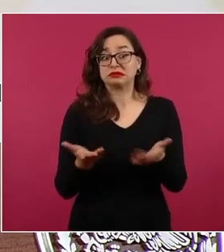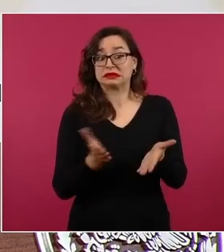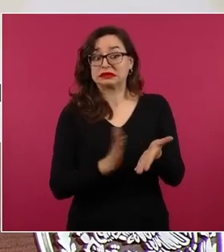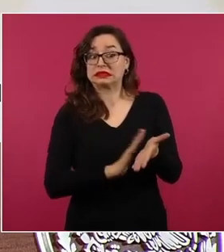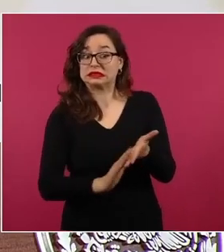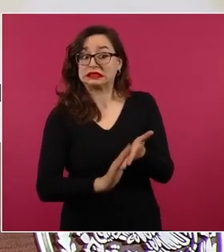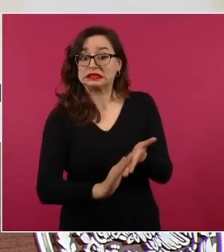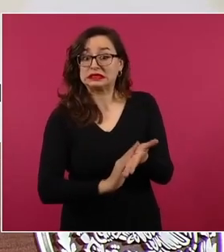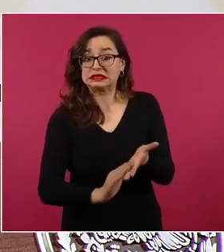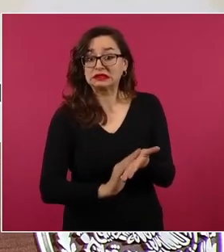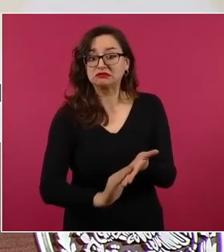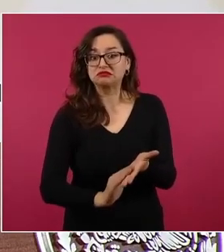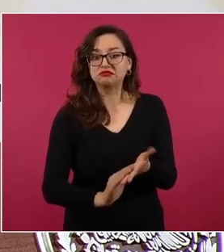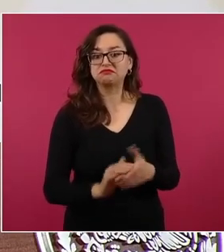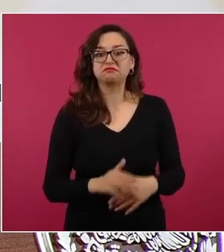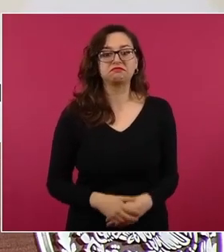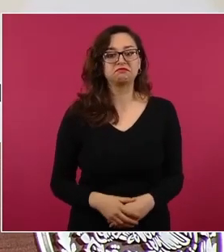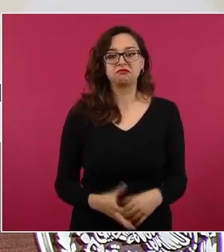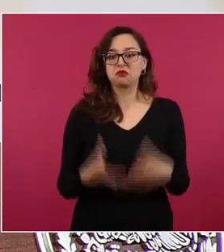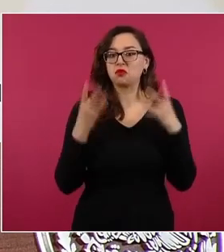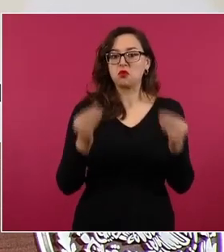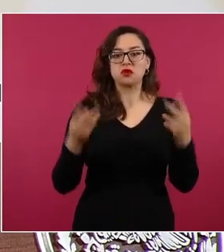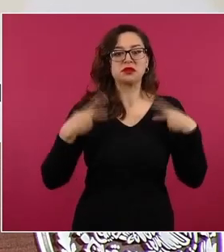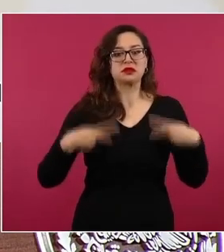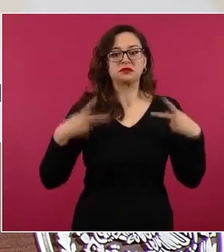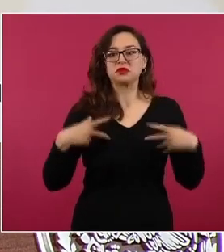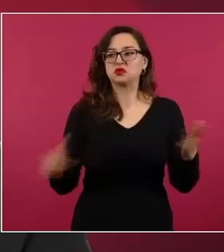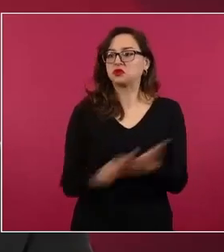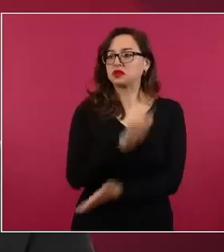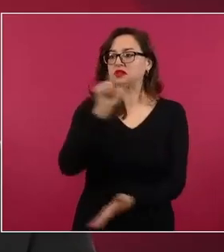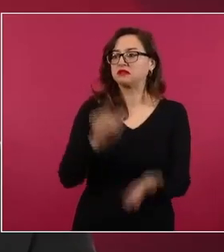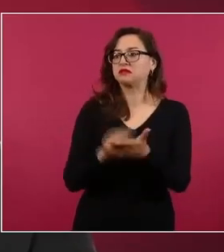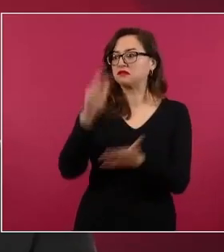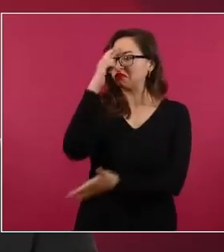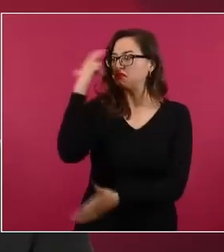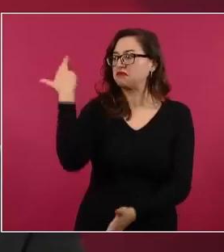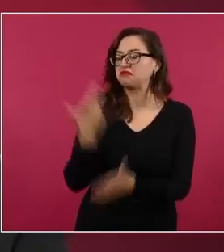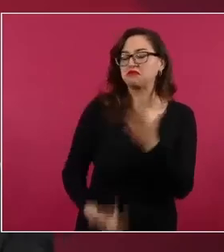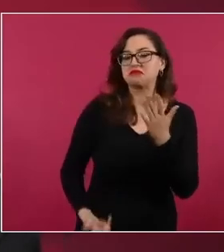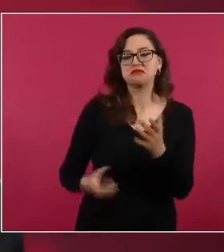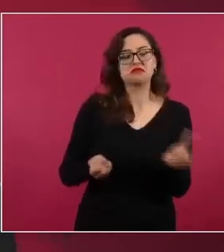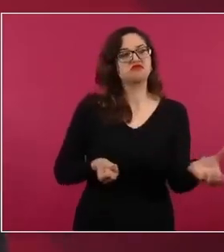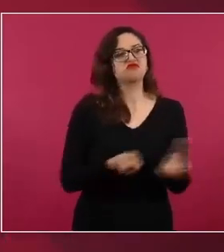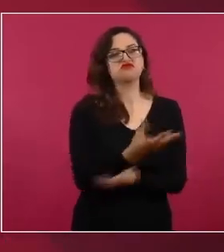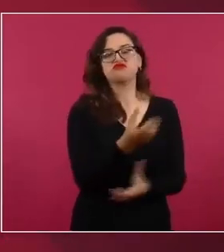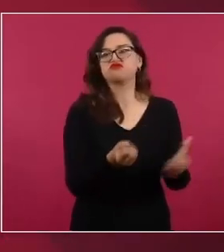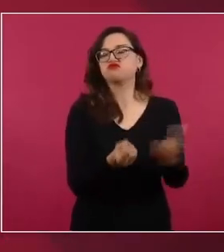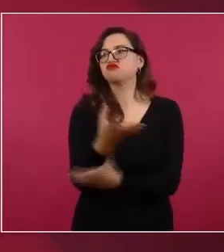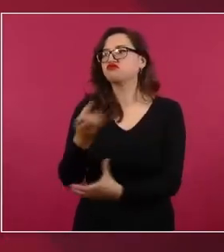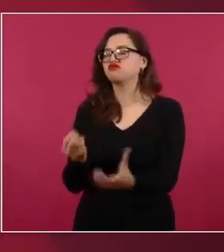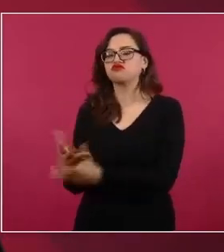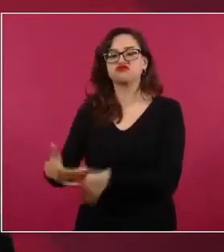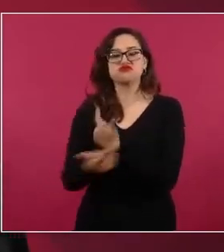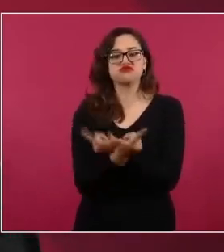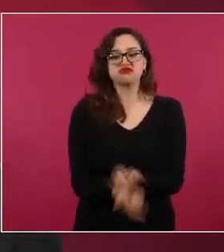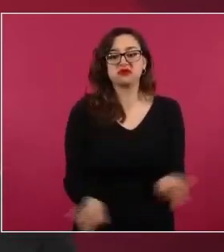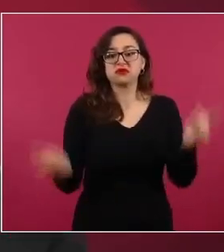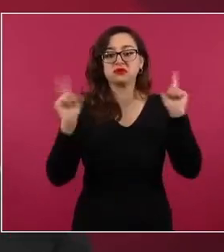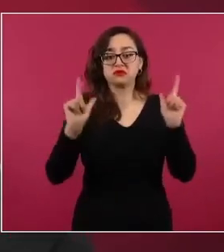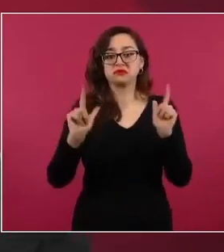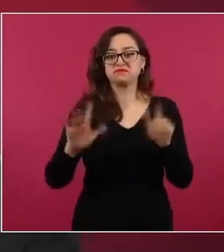porque podía permitir la liberación de delincuentes que causan daño a la sociedad. Y en este contexto que hemos relatado,